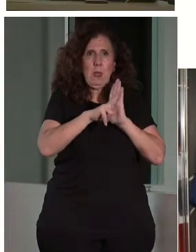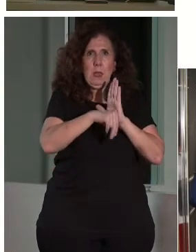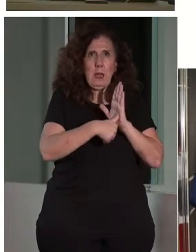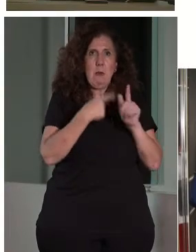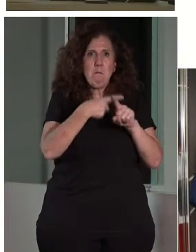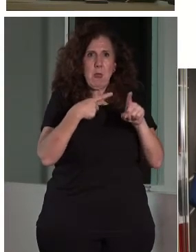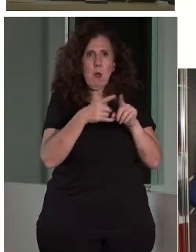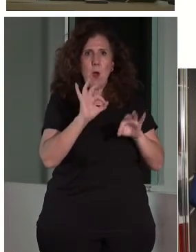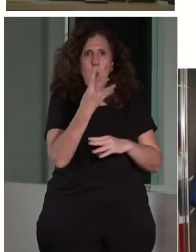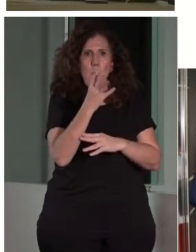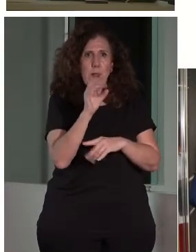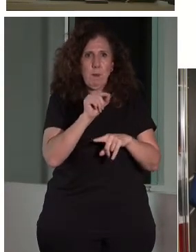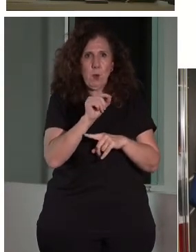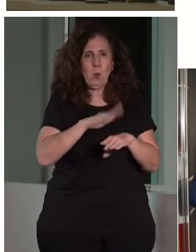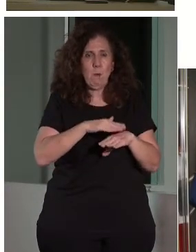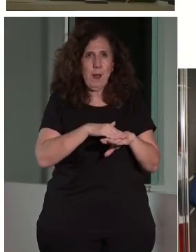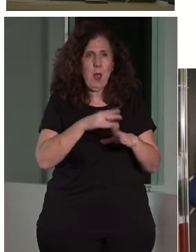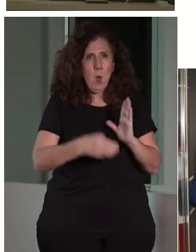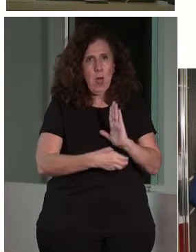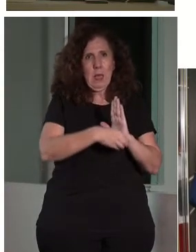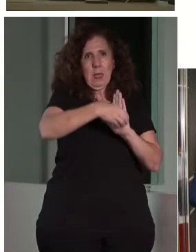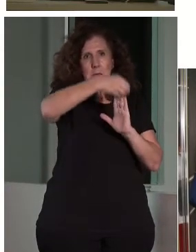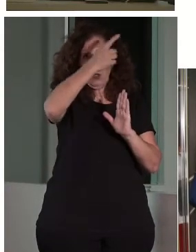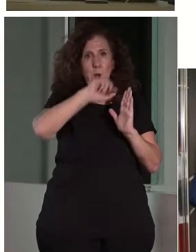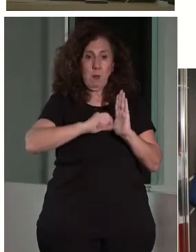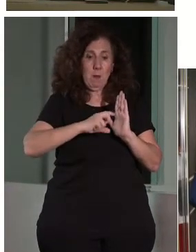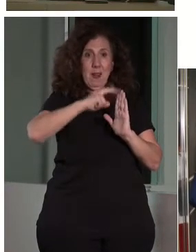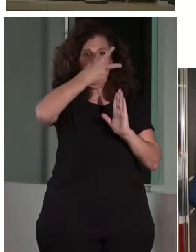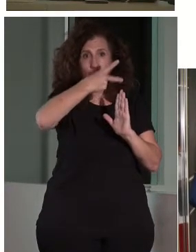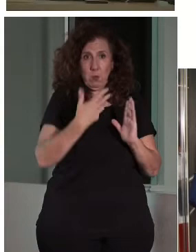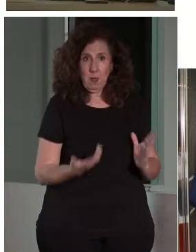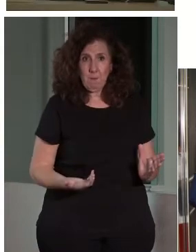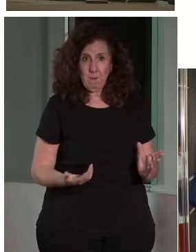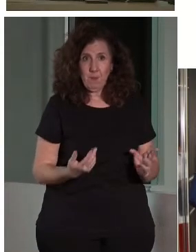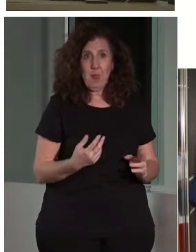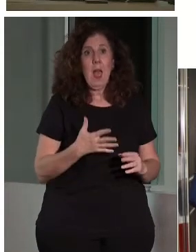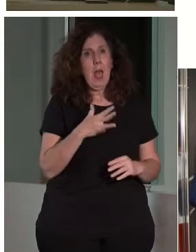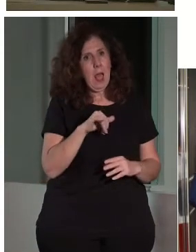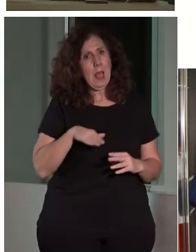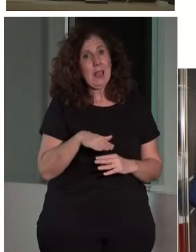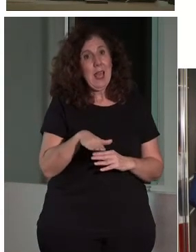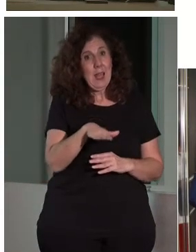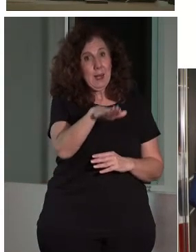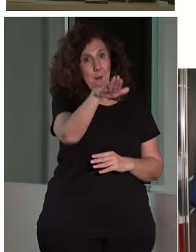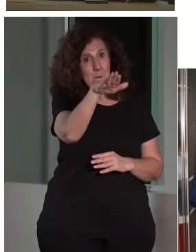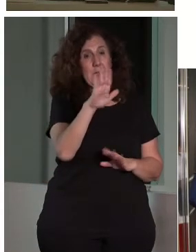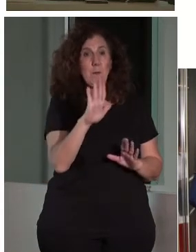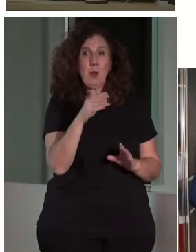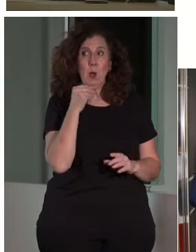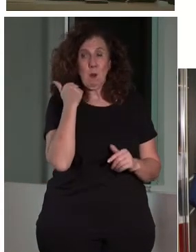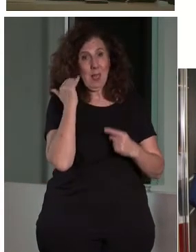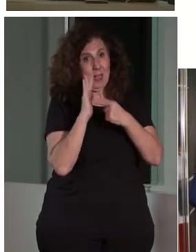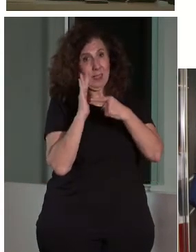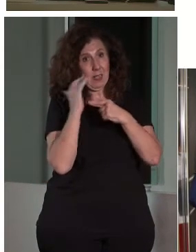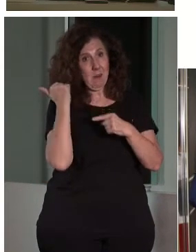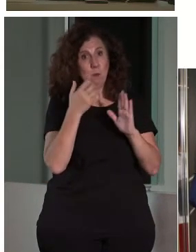media hora, 40 minutos en subir de una planta a la otra en un ascensor. Entonces, están bien las rampas, pero para según qué plantas, este montacargas sube a